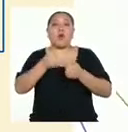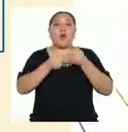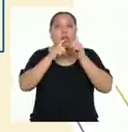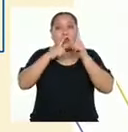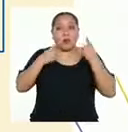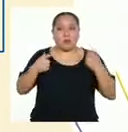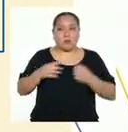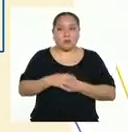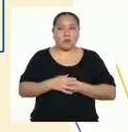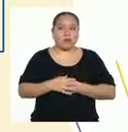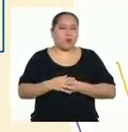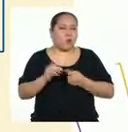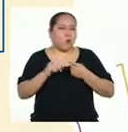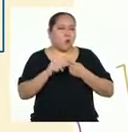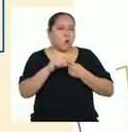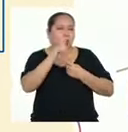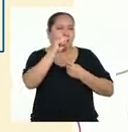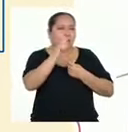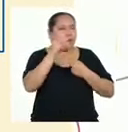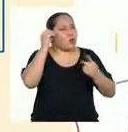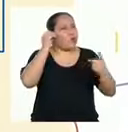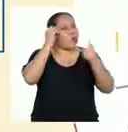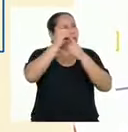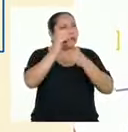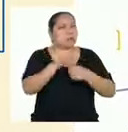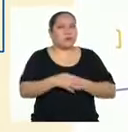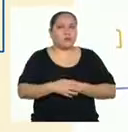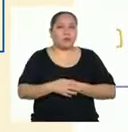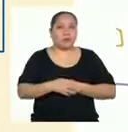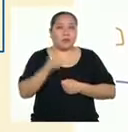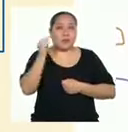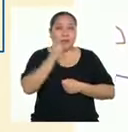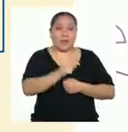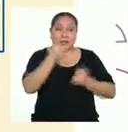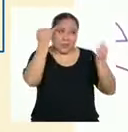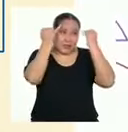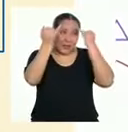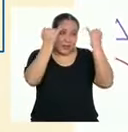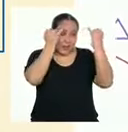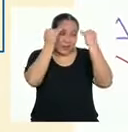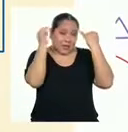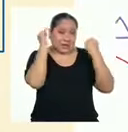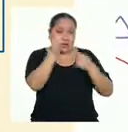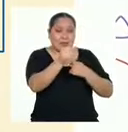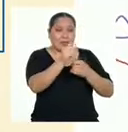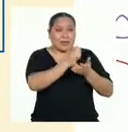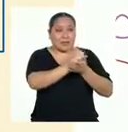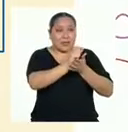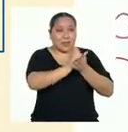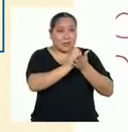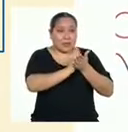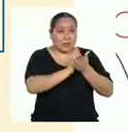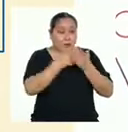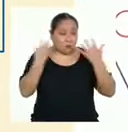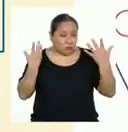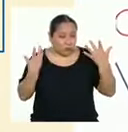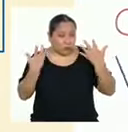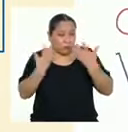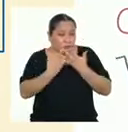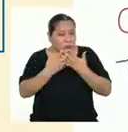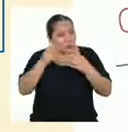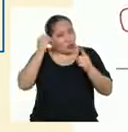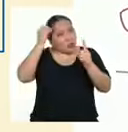¿Con qué pregunta clave identificamos el propósito? ¿Las ideas que desarrollo a lo largo de mi texto se adecúan al propósito